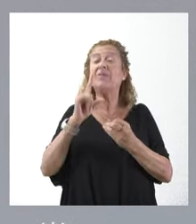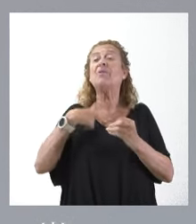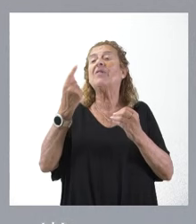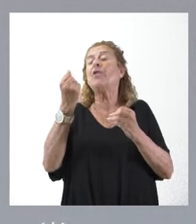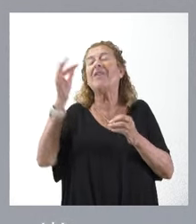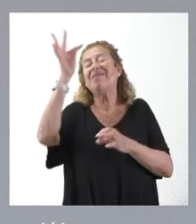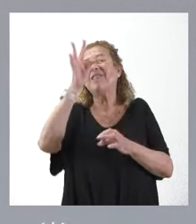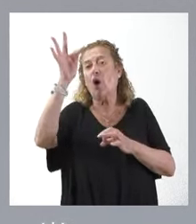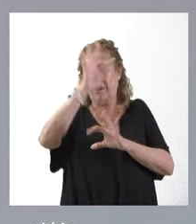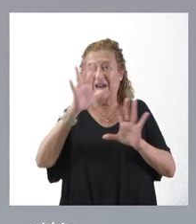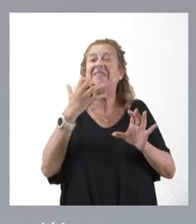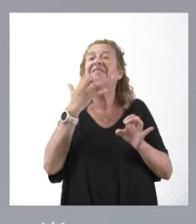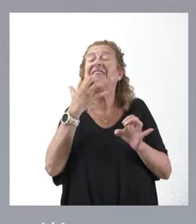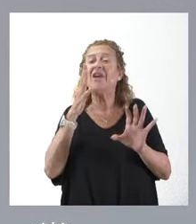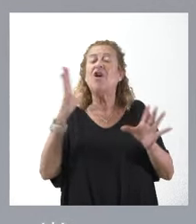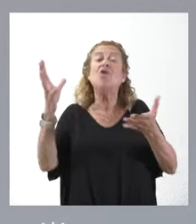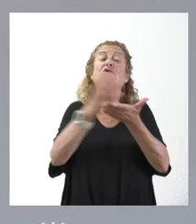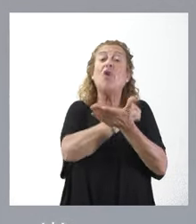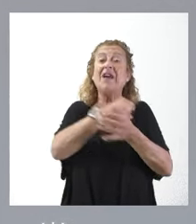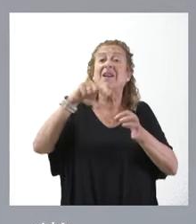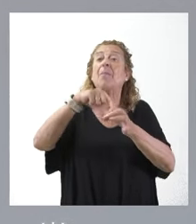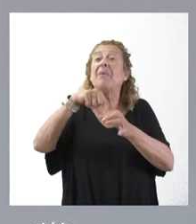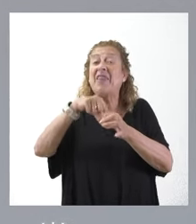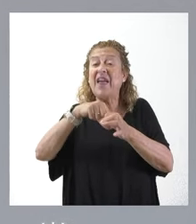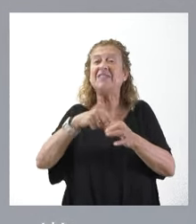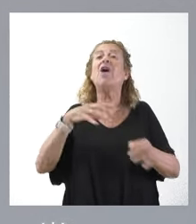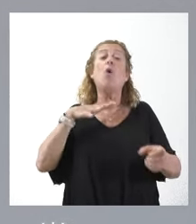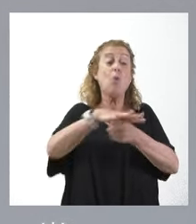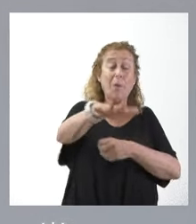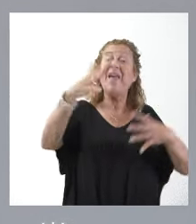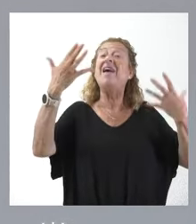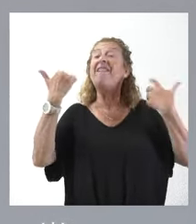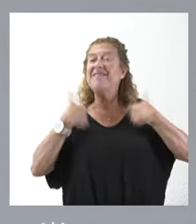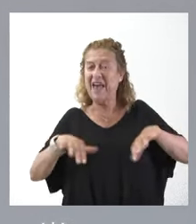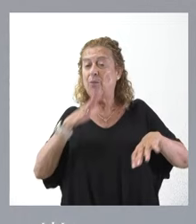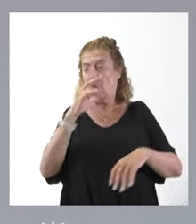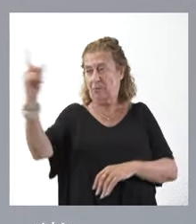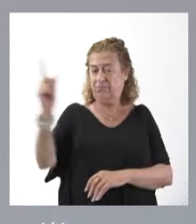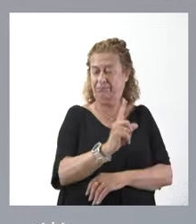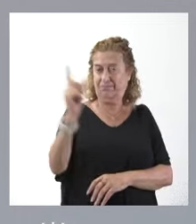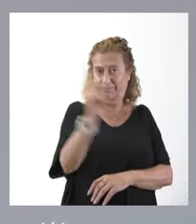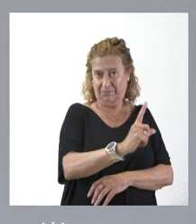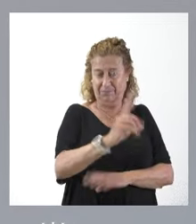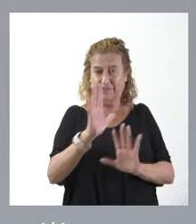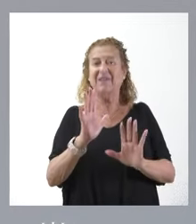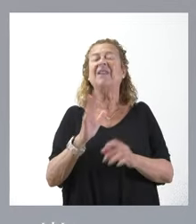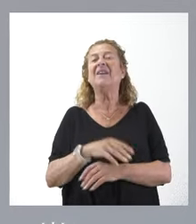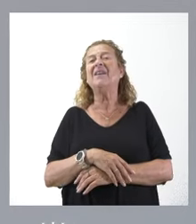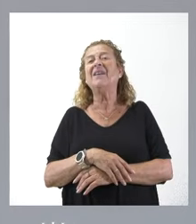como si todas las plazas existentes estuvieran cubiertas por un empleado público. La